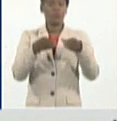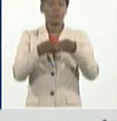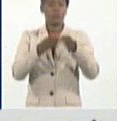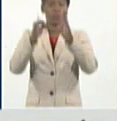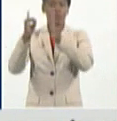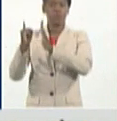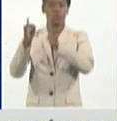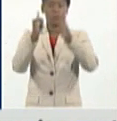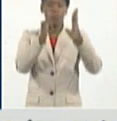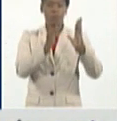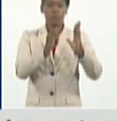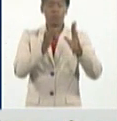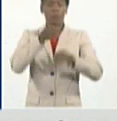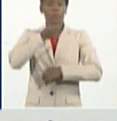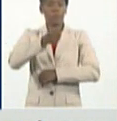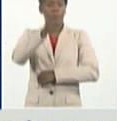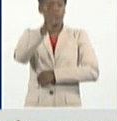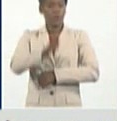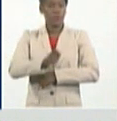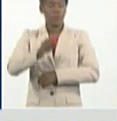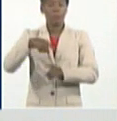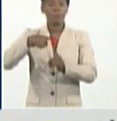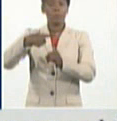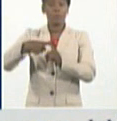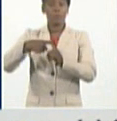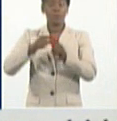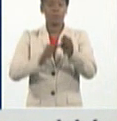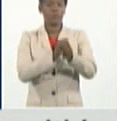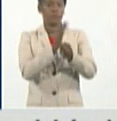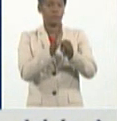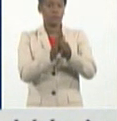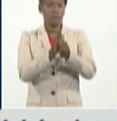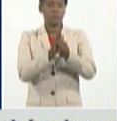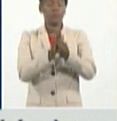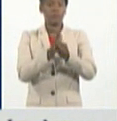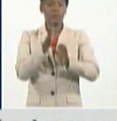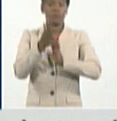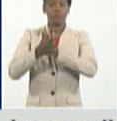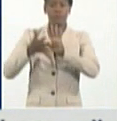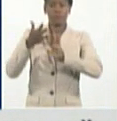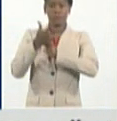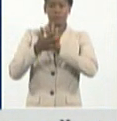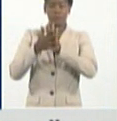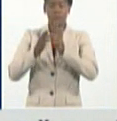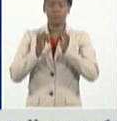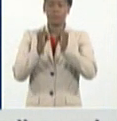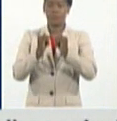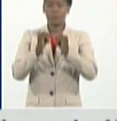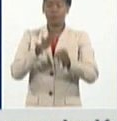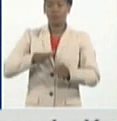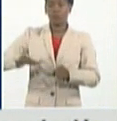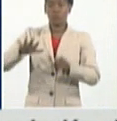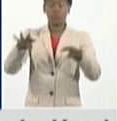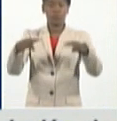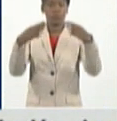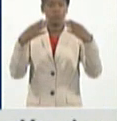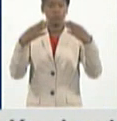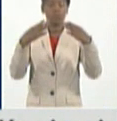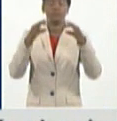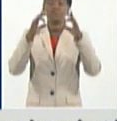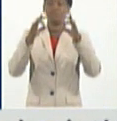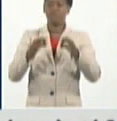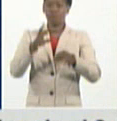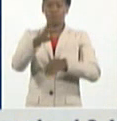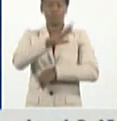lenguas de señas y fundamentalmente a todas las personas que escuchan la información. Como tú decías, enfrentando una